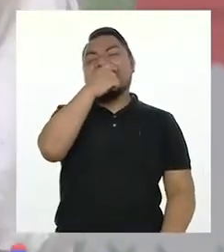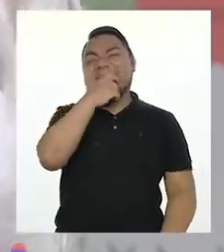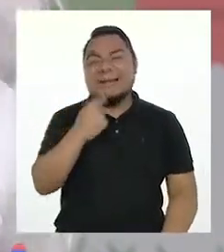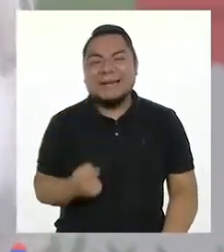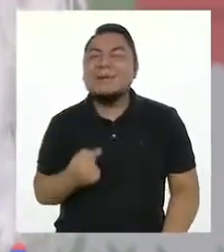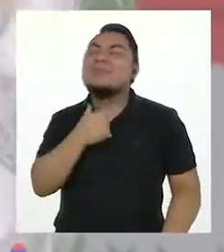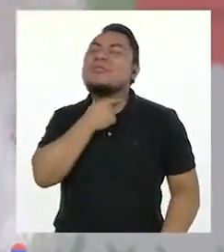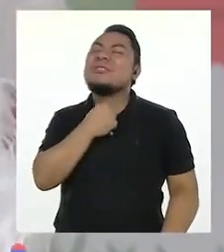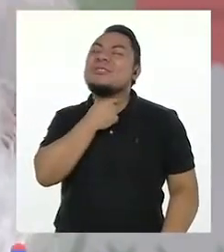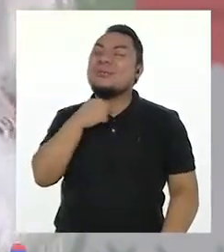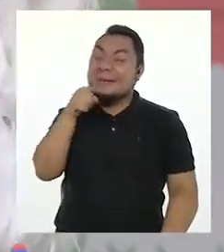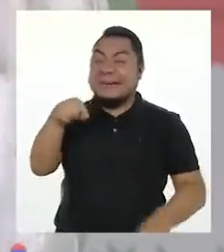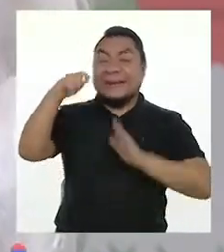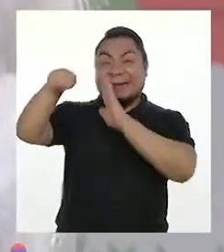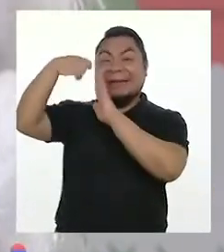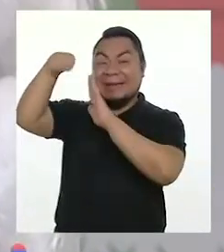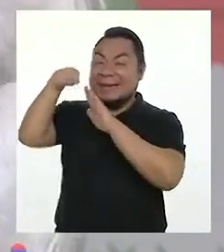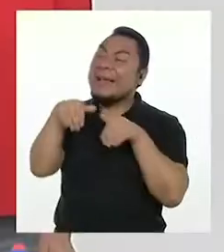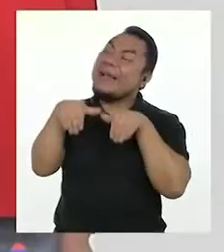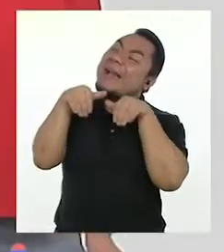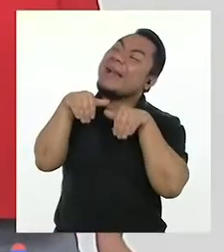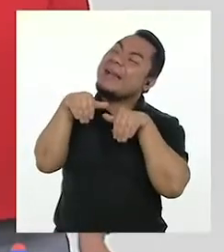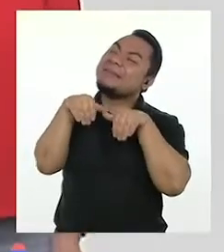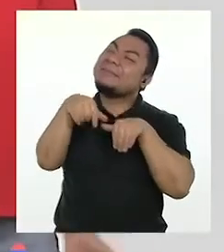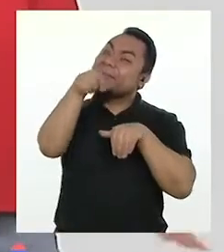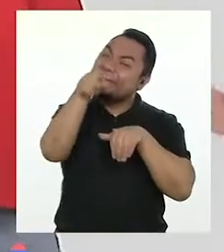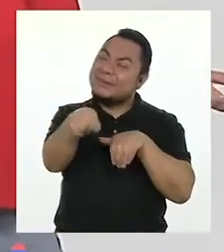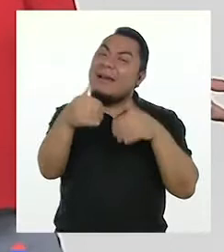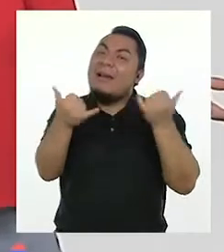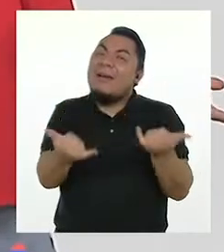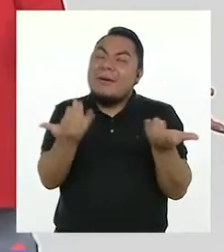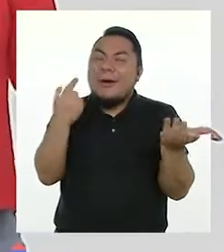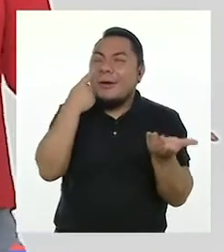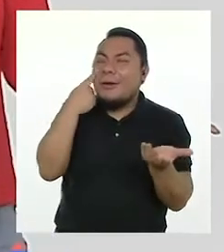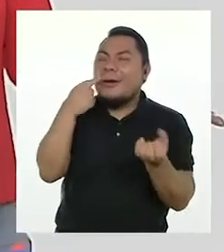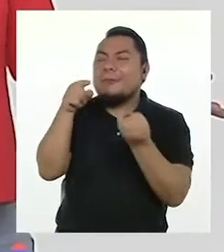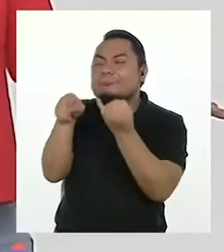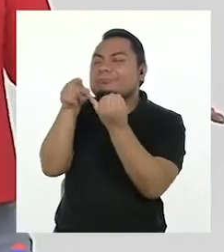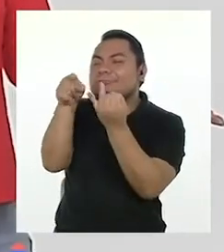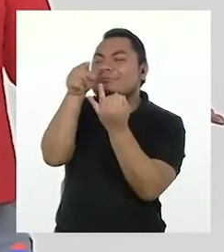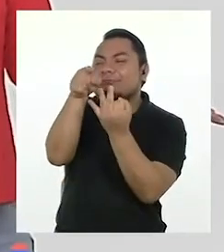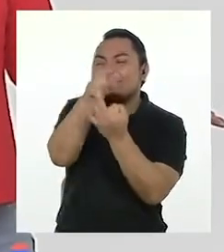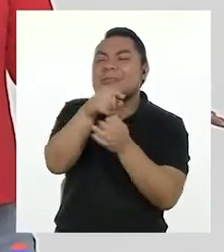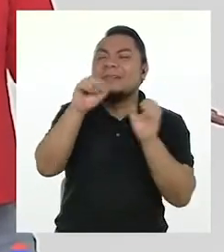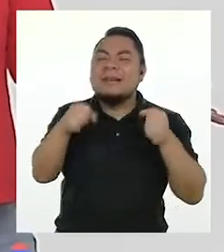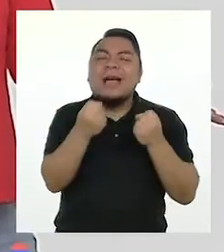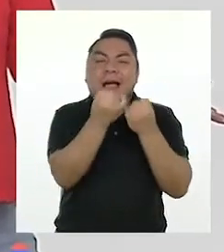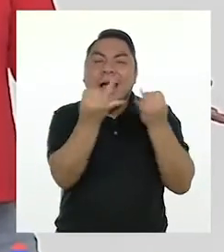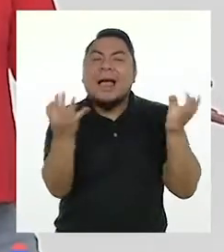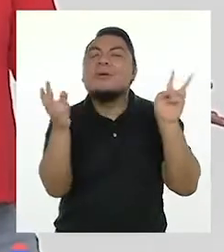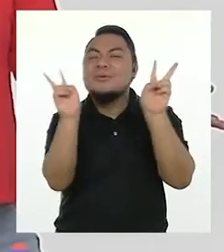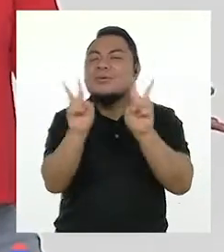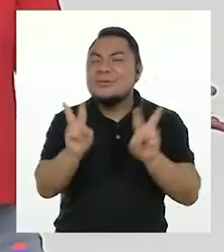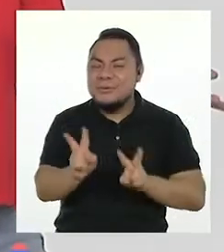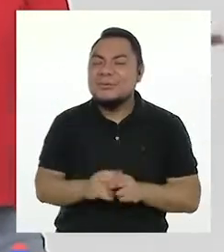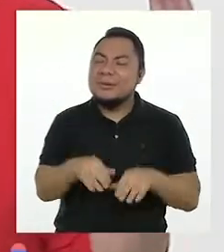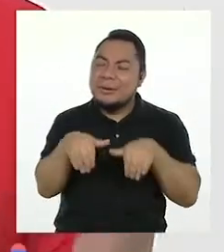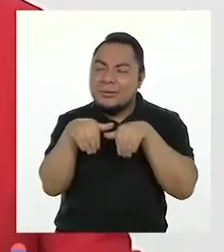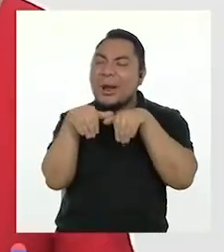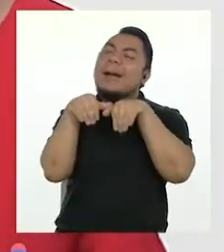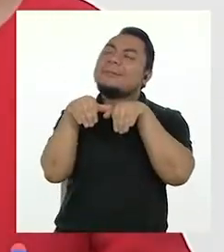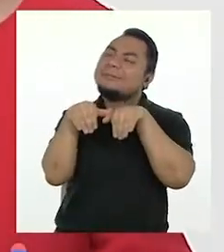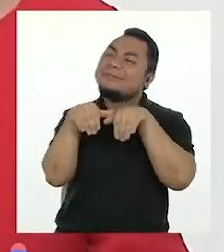Me ha gustado mucho ese video, Fátima. Ahora conozco más de las características de algunos vegetales.